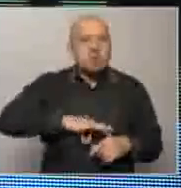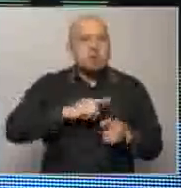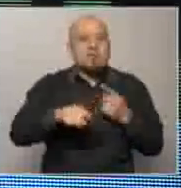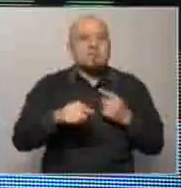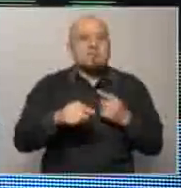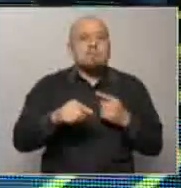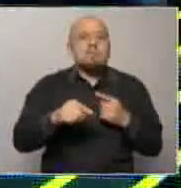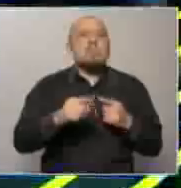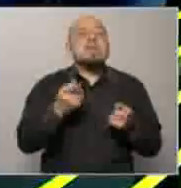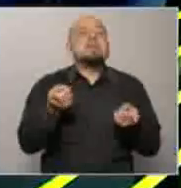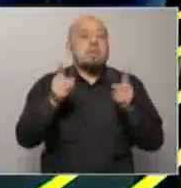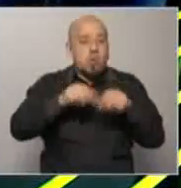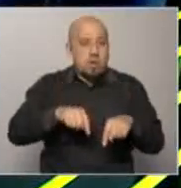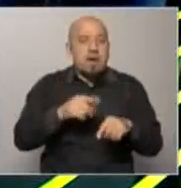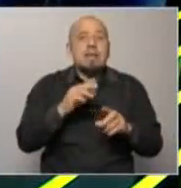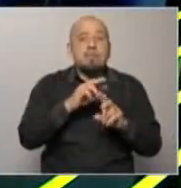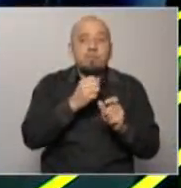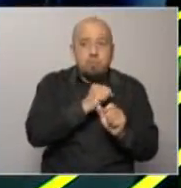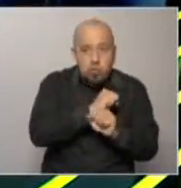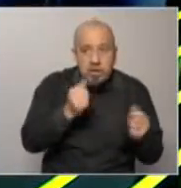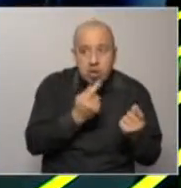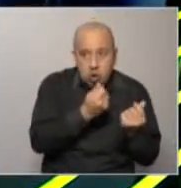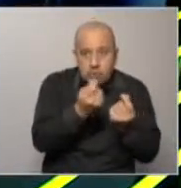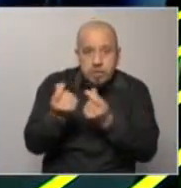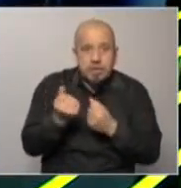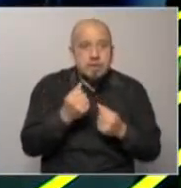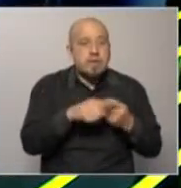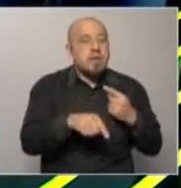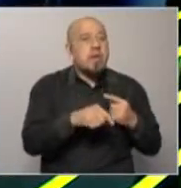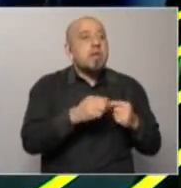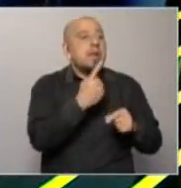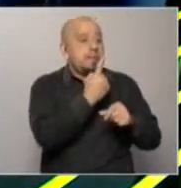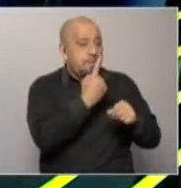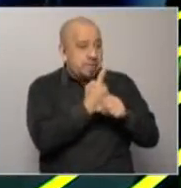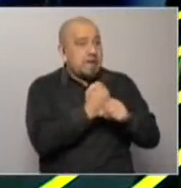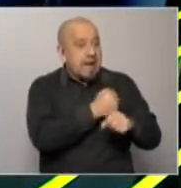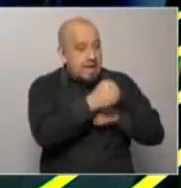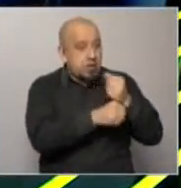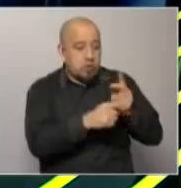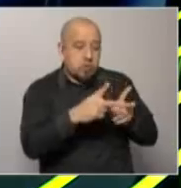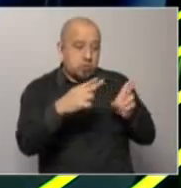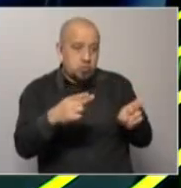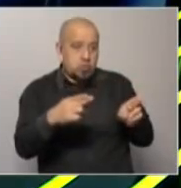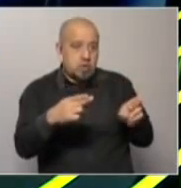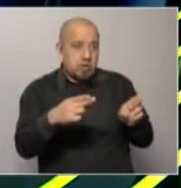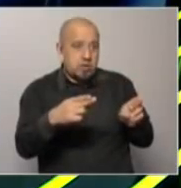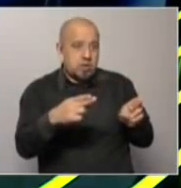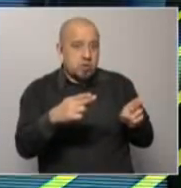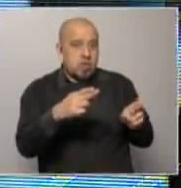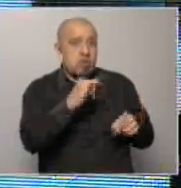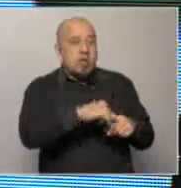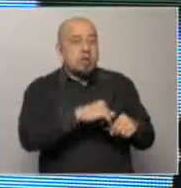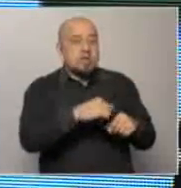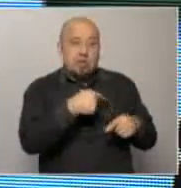quinquenio se recuperen el poder de compra o sea se pierde durante se pierde en el primer año en enero se sigue por debajo de lo que se ganaba